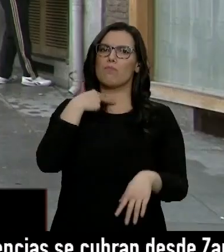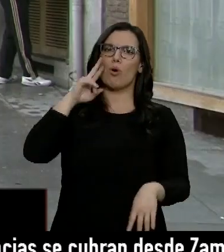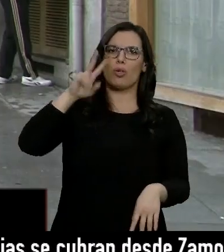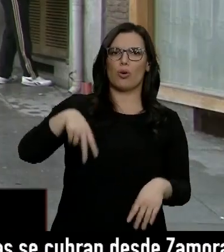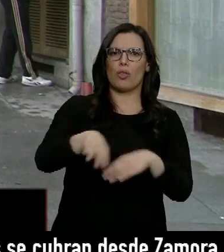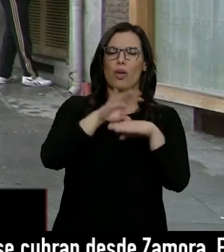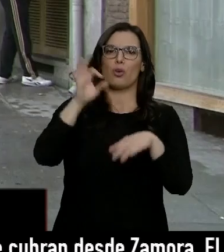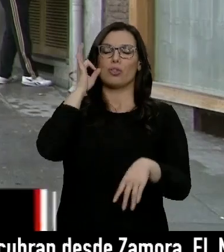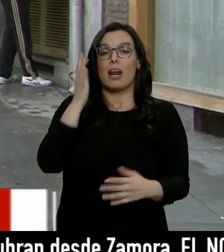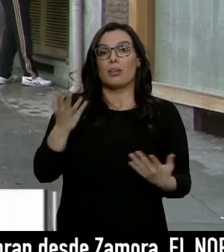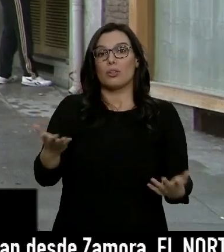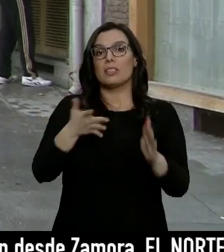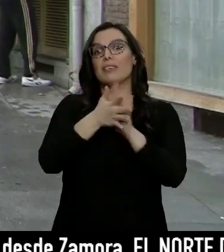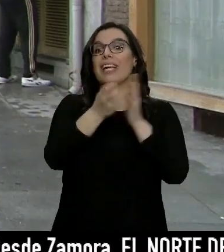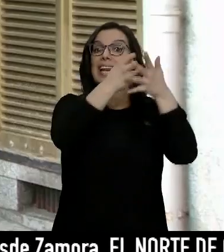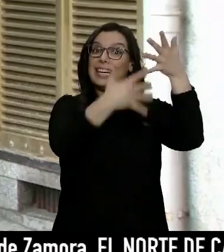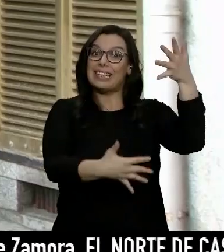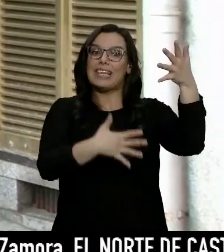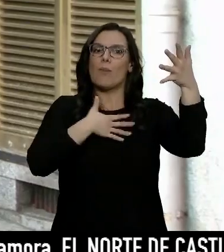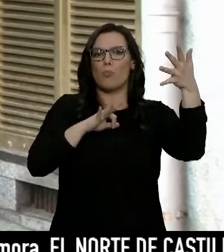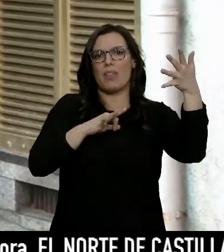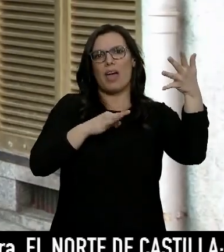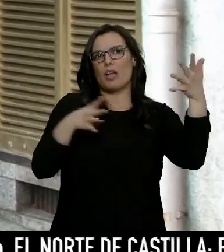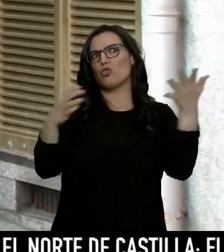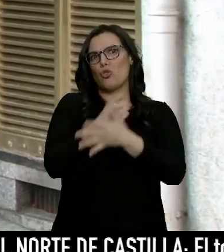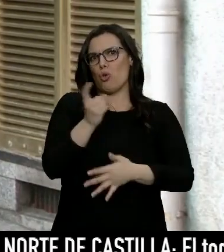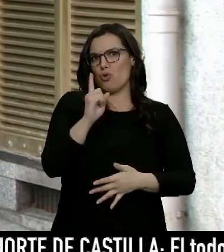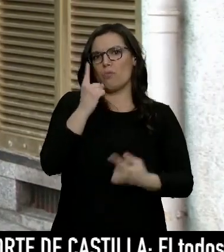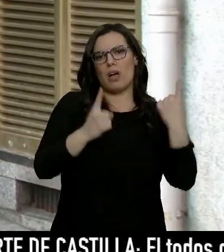la consejera, así que ese listado podría reducirse.